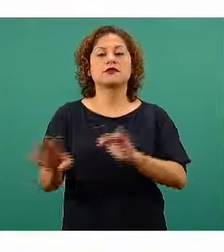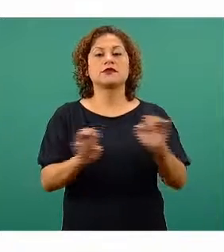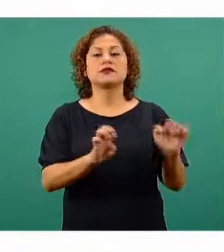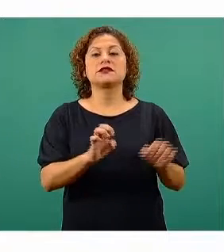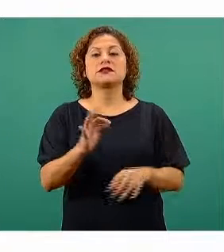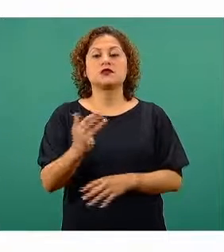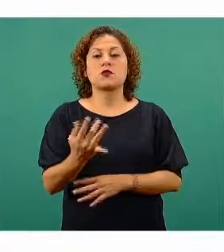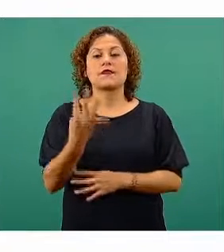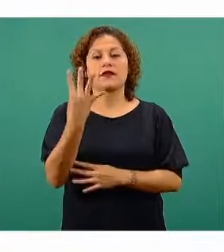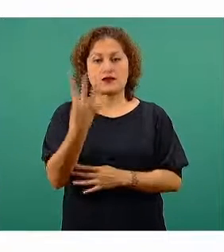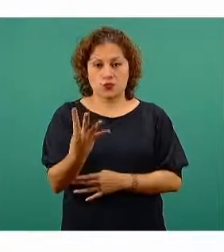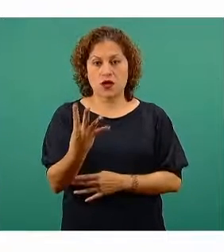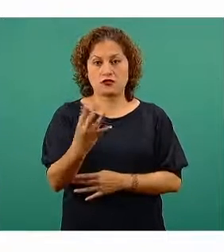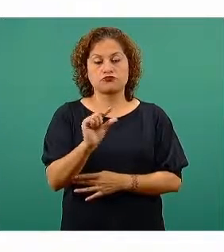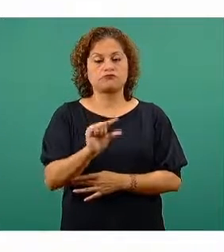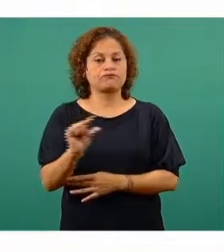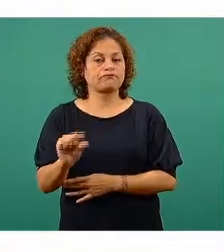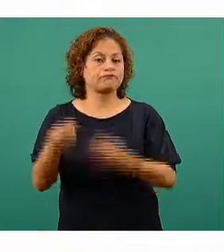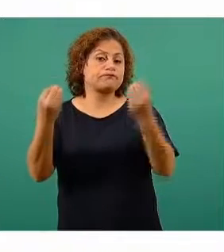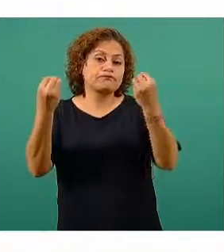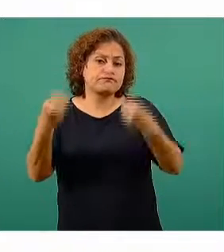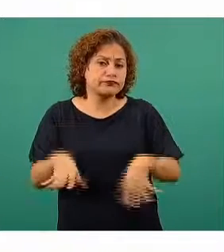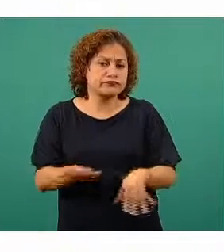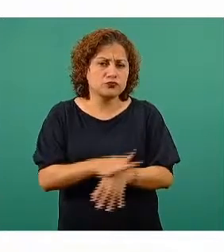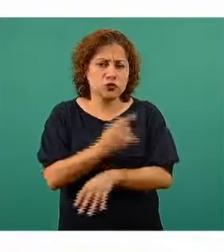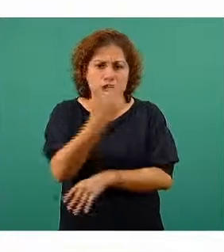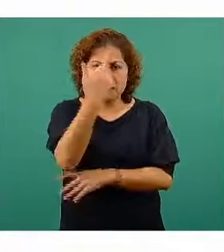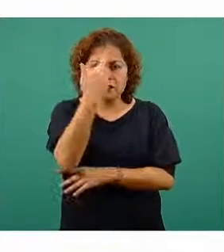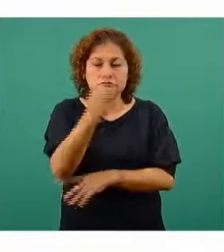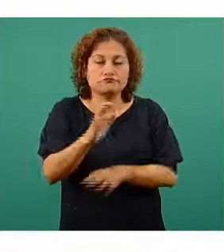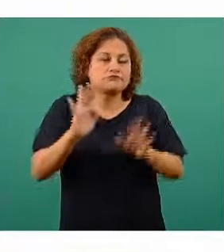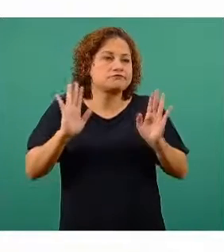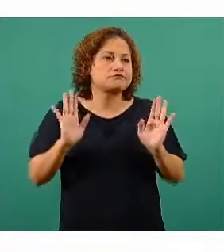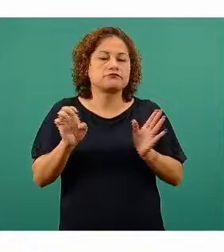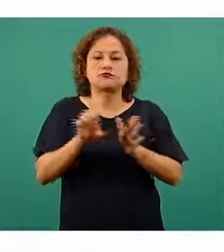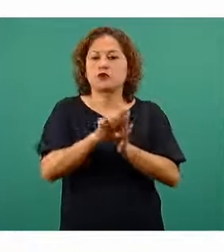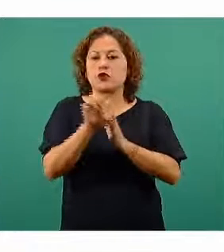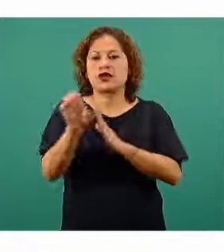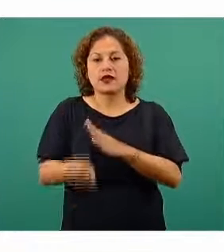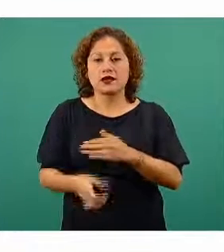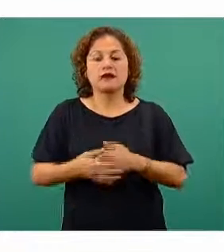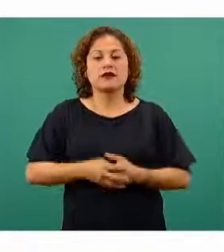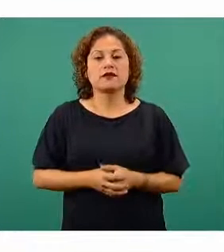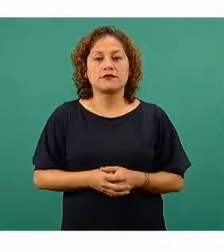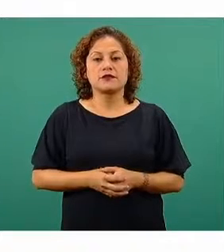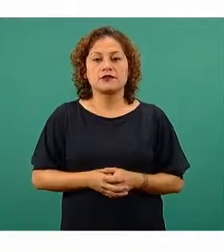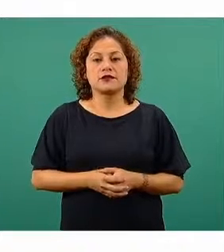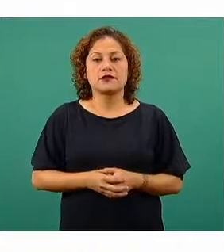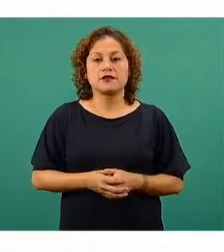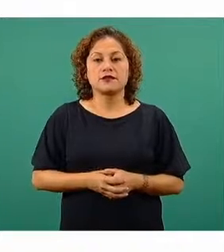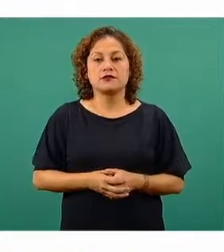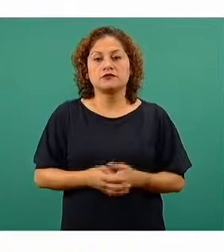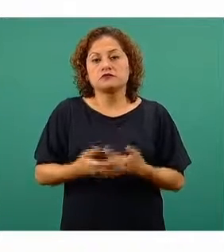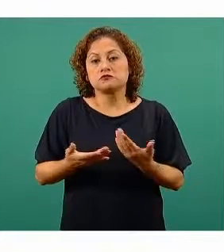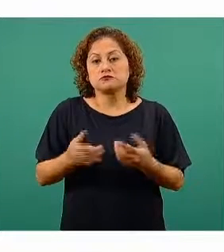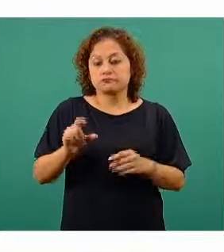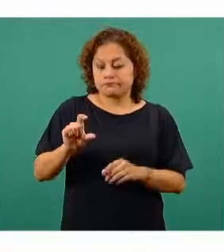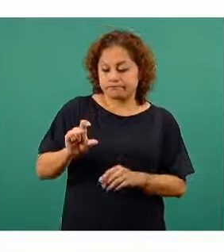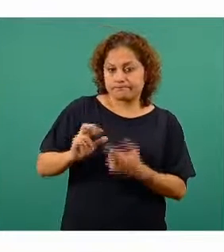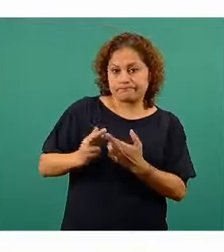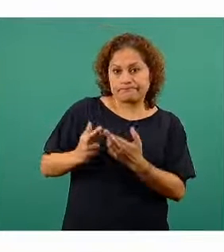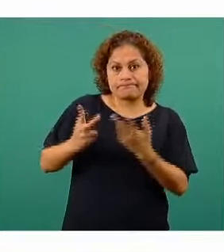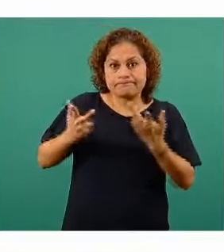dosis que se han perdido por diferentes causas, como puede ser la ruptura de un frasco,